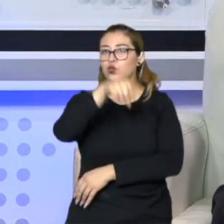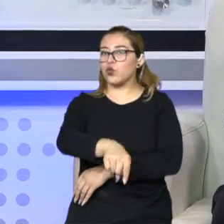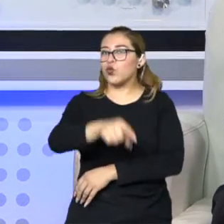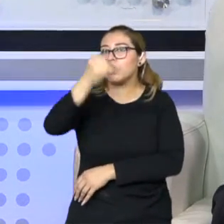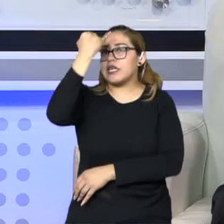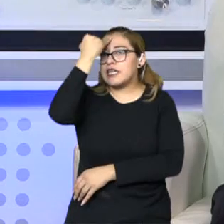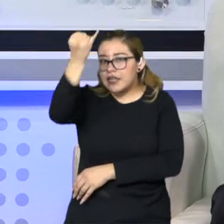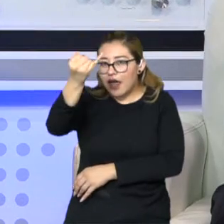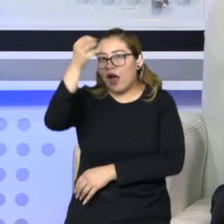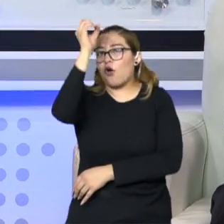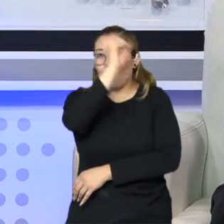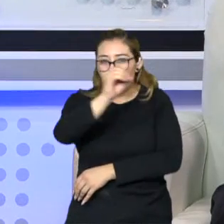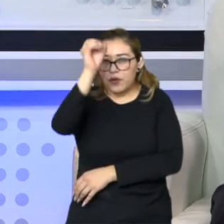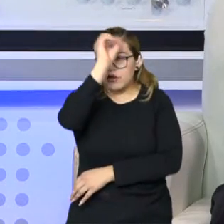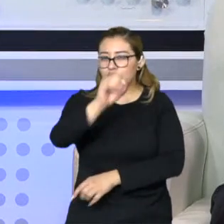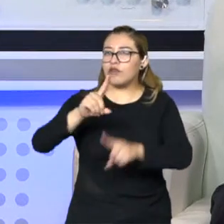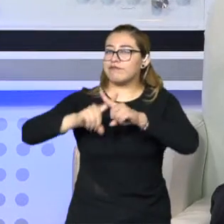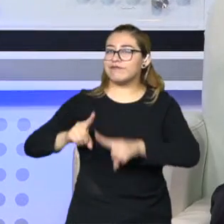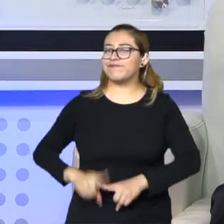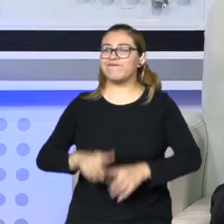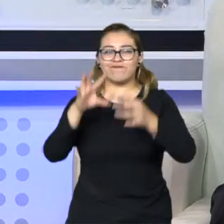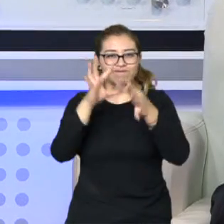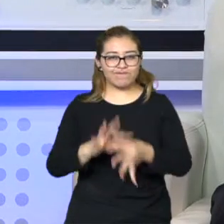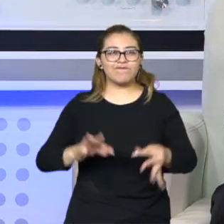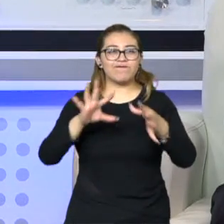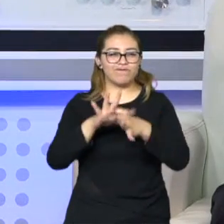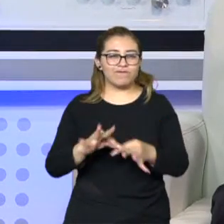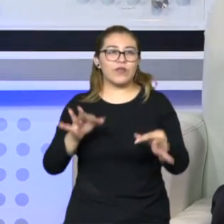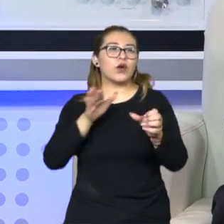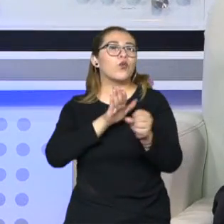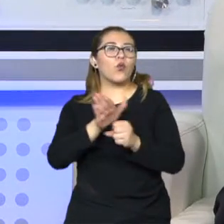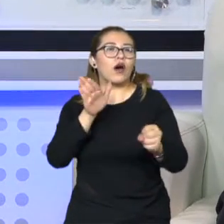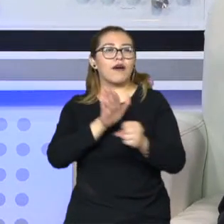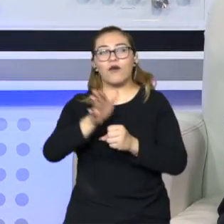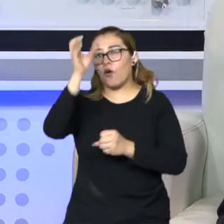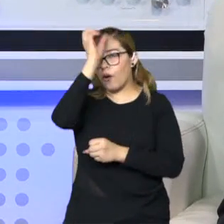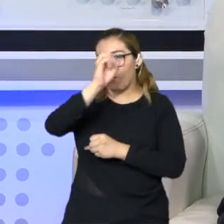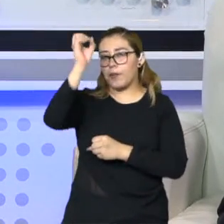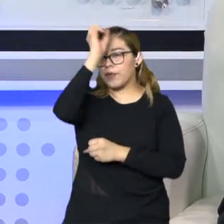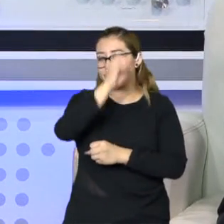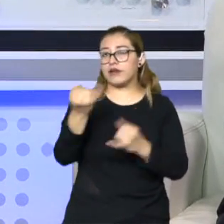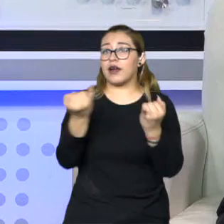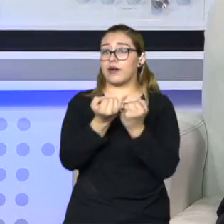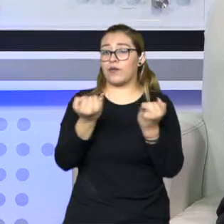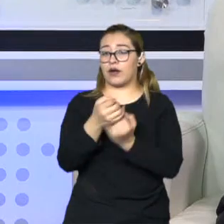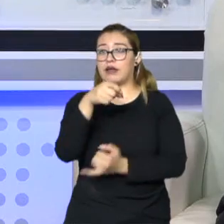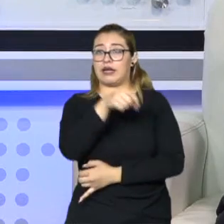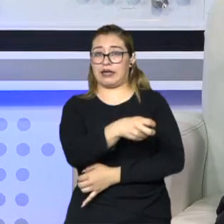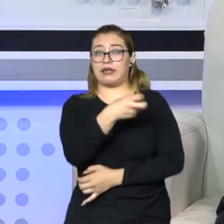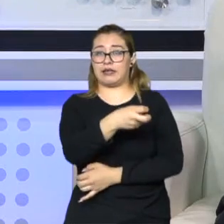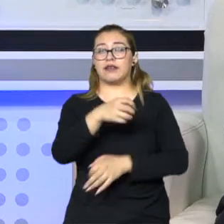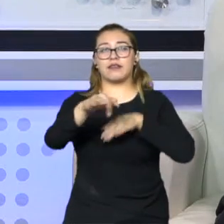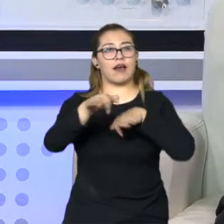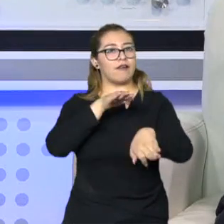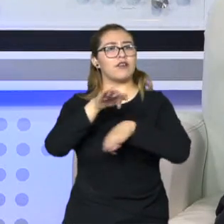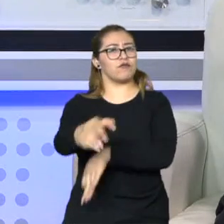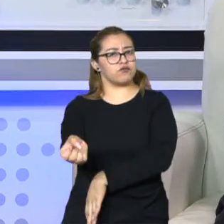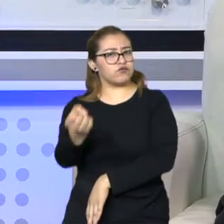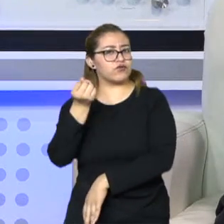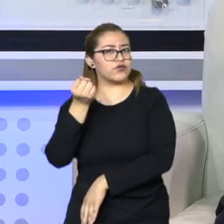conceptos, tus declaraciones, la crítica, por supuesto, y este trabajo ardo que ha realizado durante